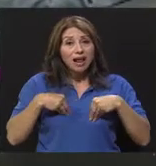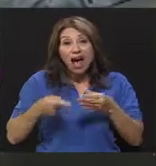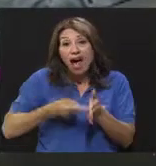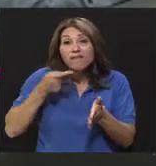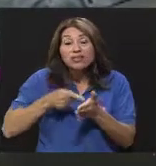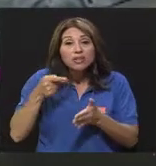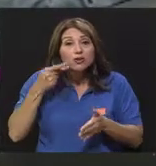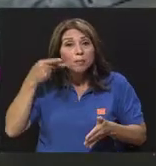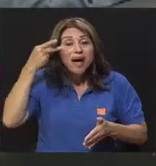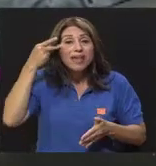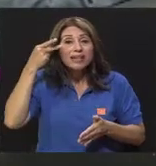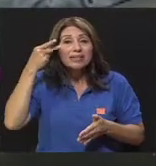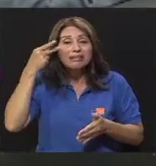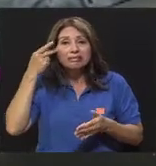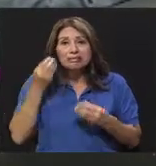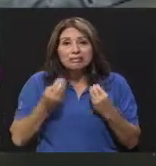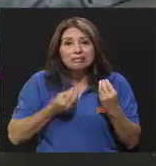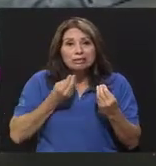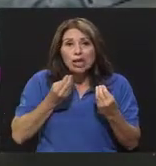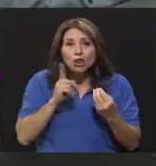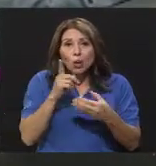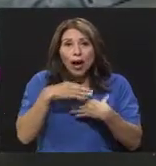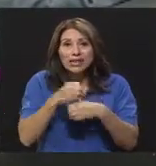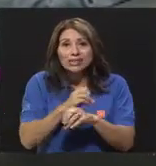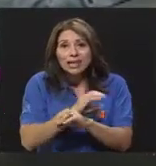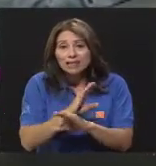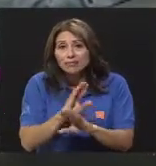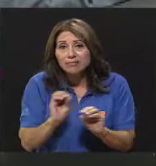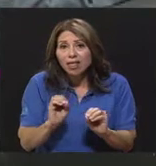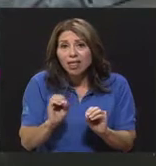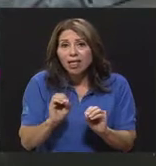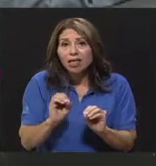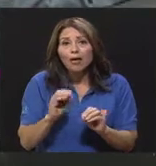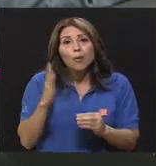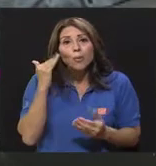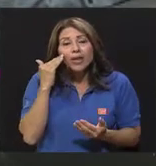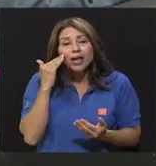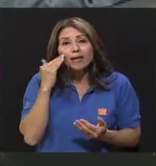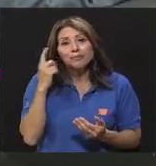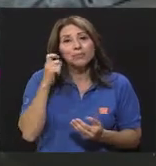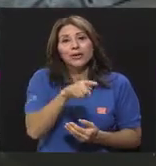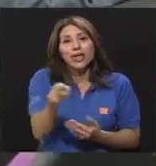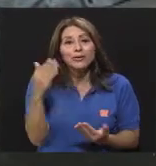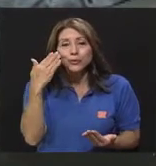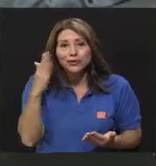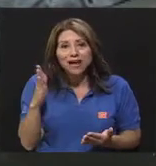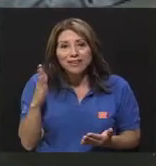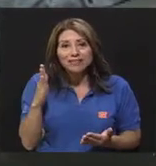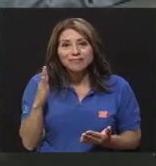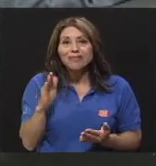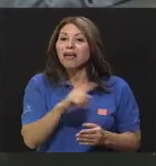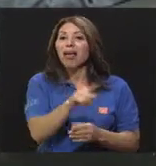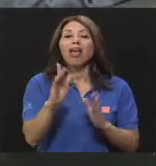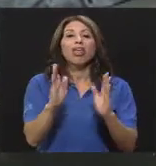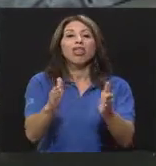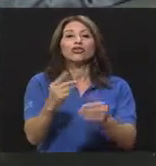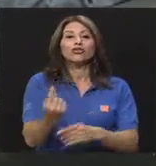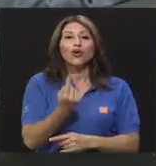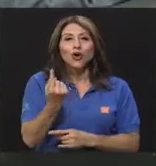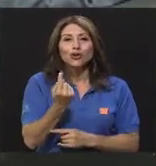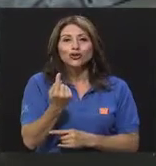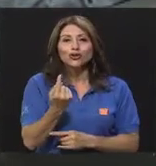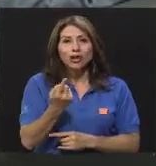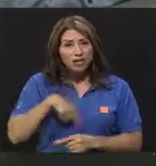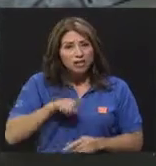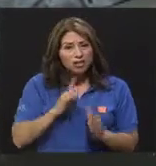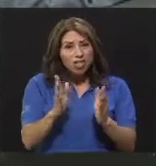no saben cómo hacerlas y porque también los hemos dejado solos. Y yo cuando digo solos y los hemos dejado, es porque el Estado, como Estado, también tiene